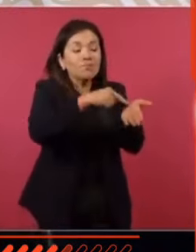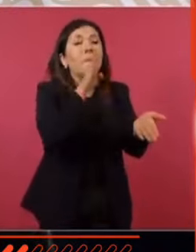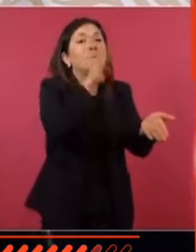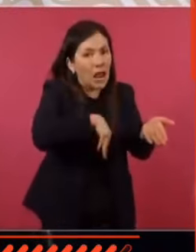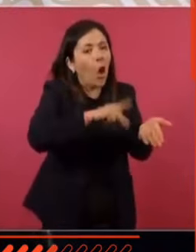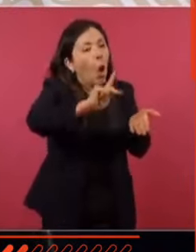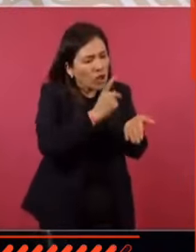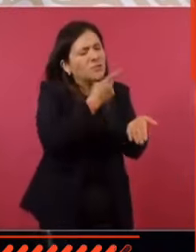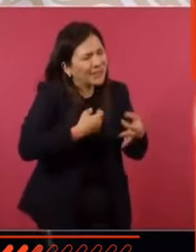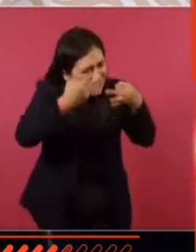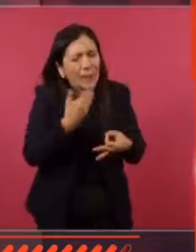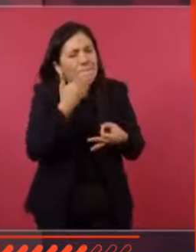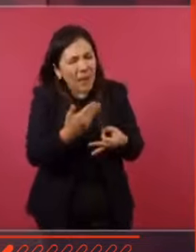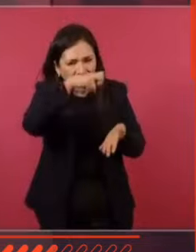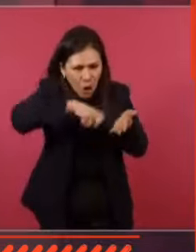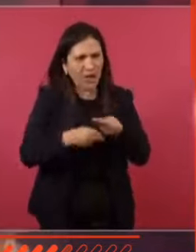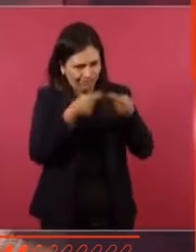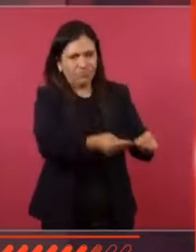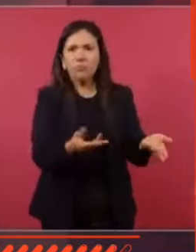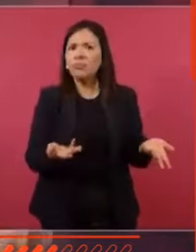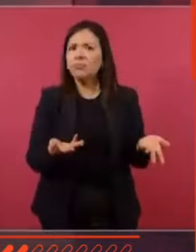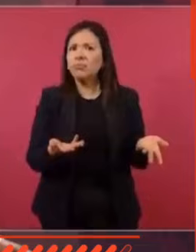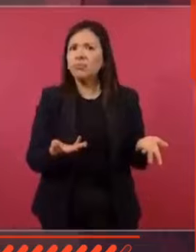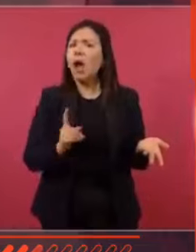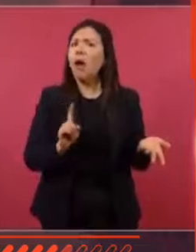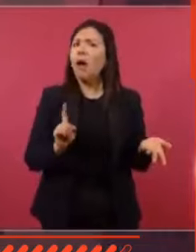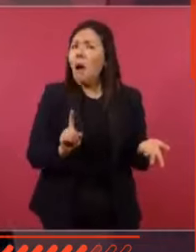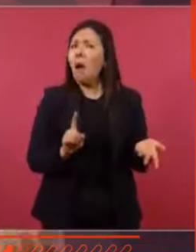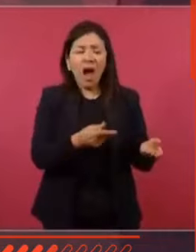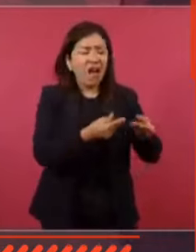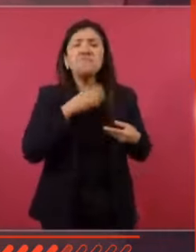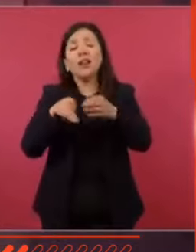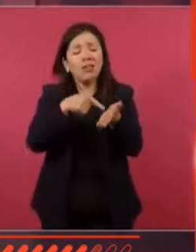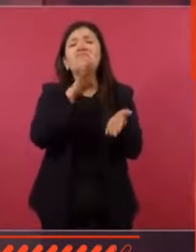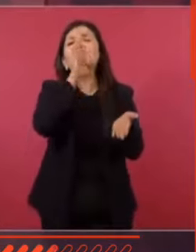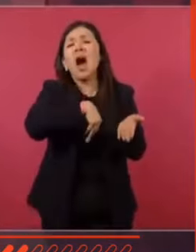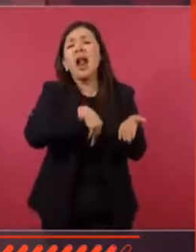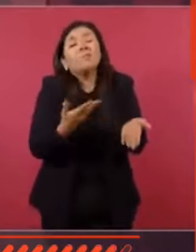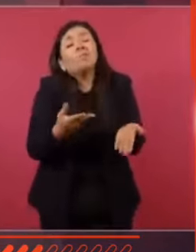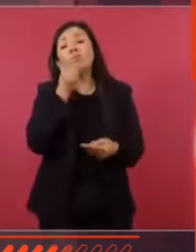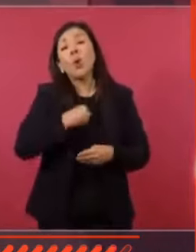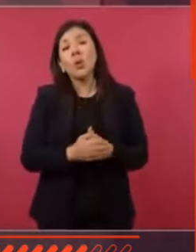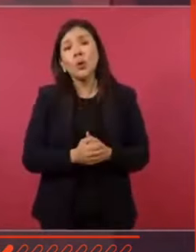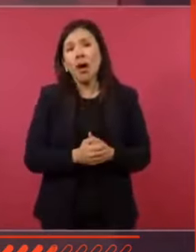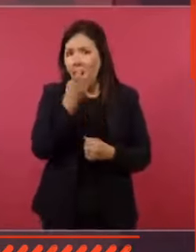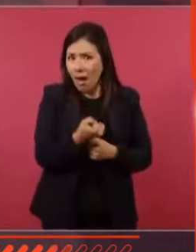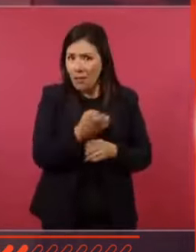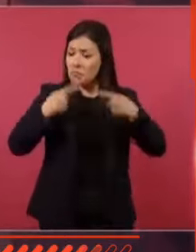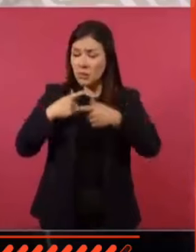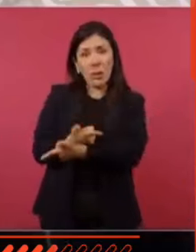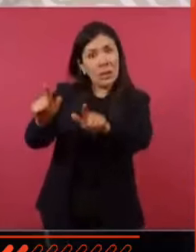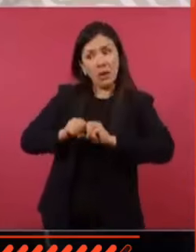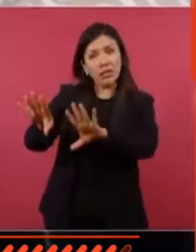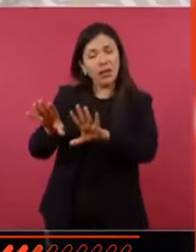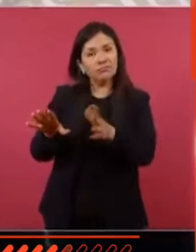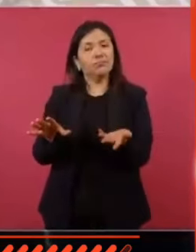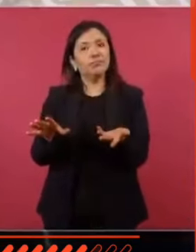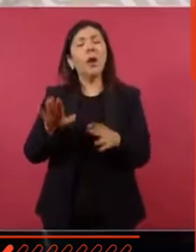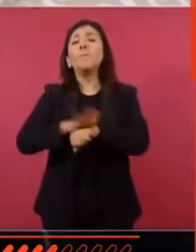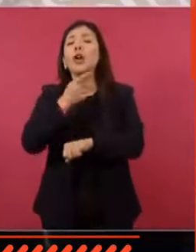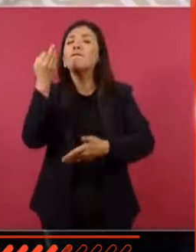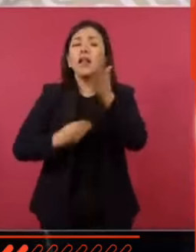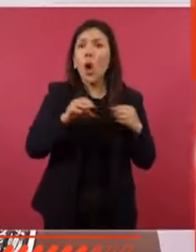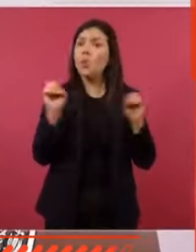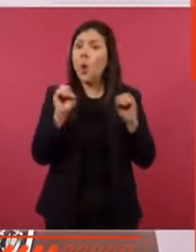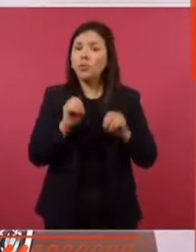mal aquí, aclárame esto? No que utiliza eso como excusa para liberarlo. Porque no puso